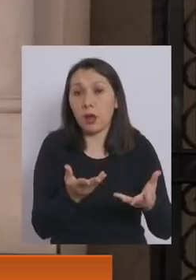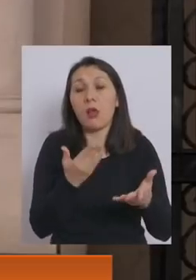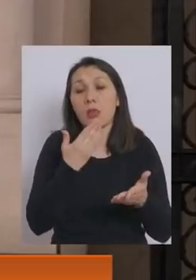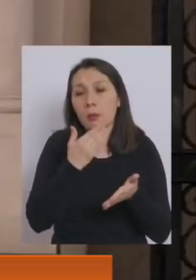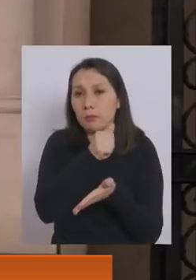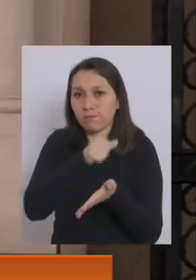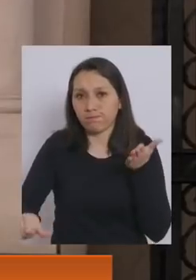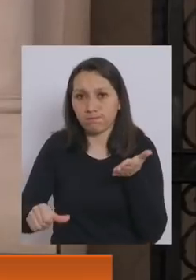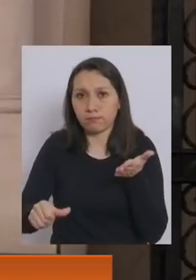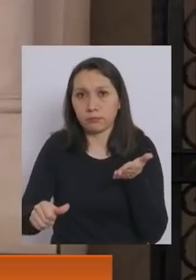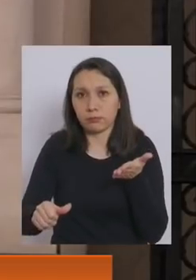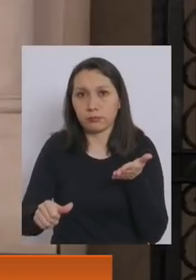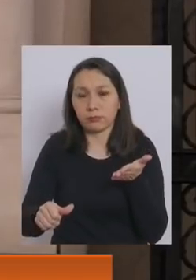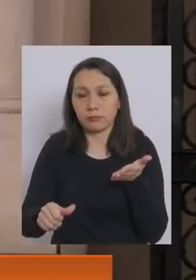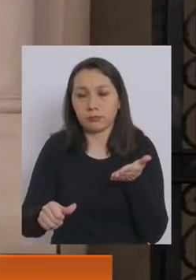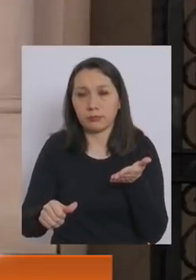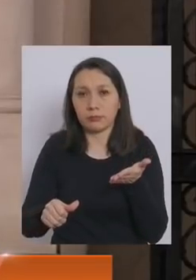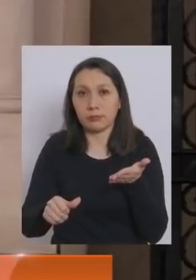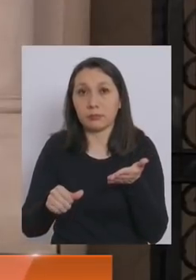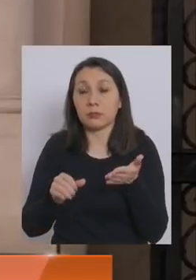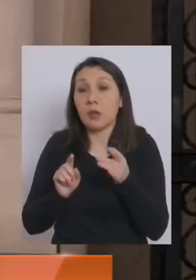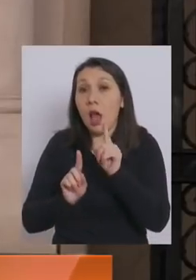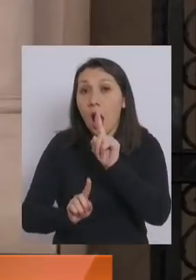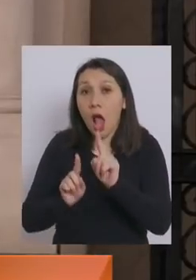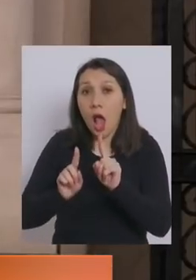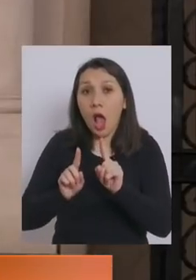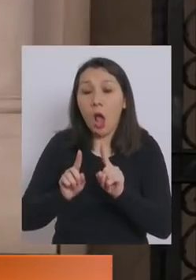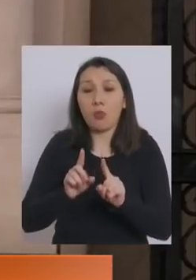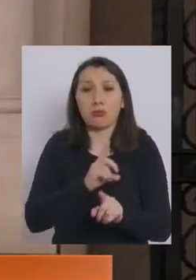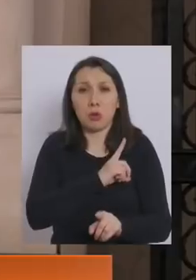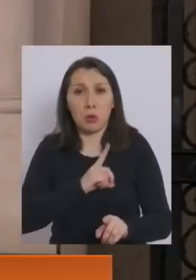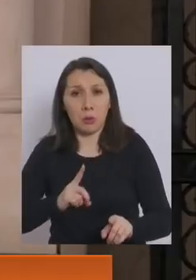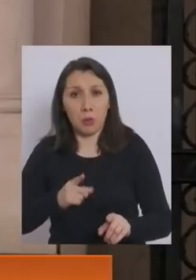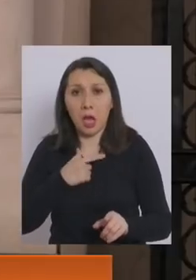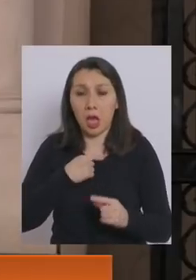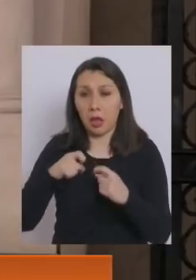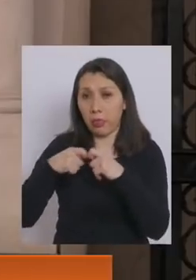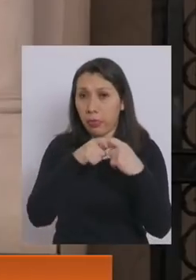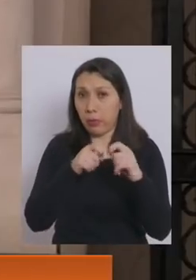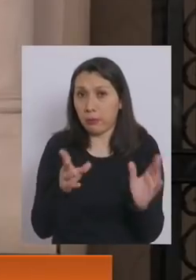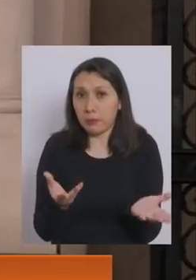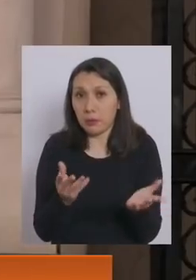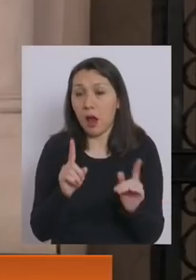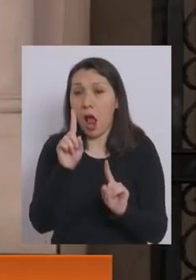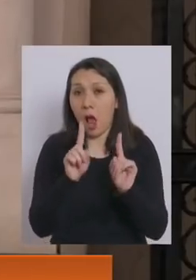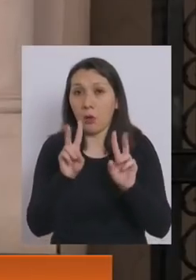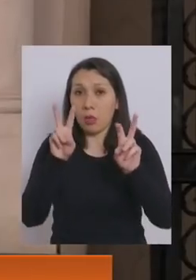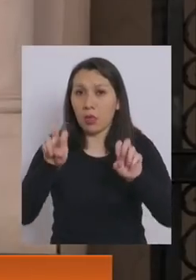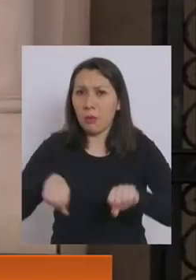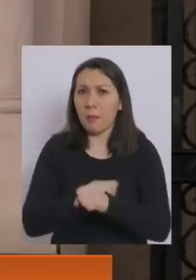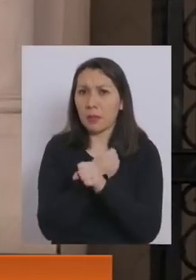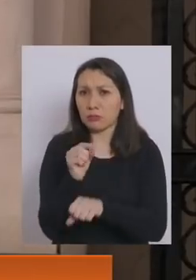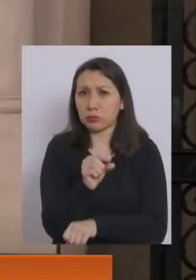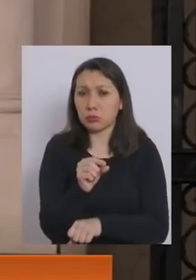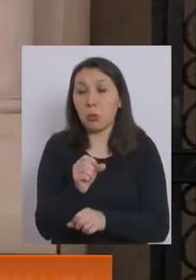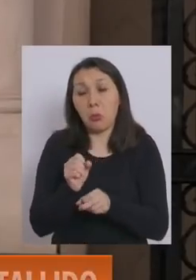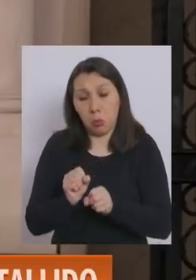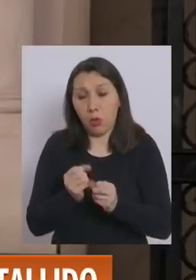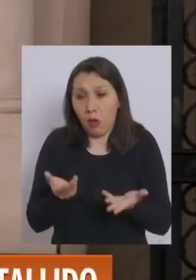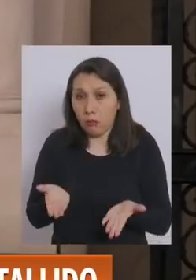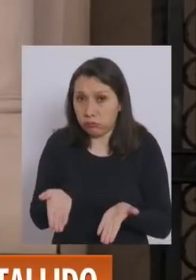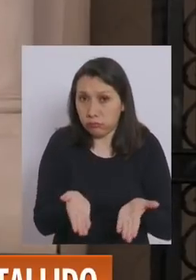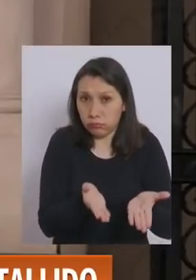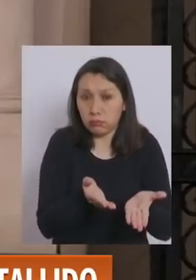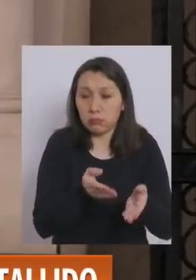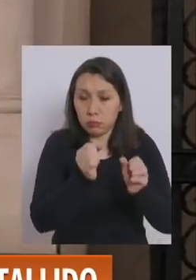sancionan. Y si alguno de los parlamentarios quiere discutir, por ejemplo, acerca de las prisiones preventivas, puede hacerlo hoy día.